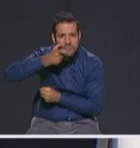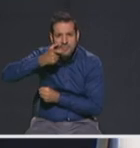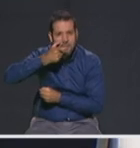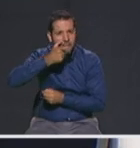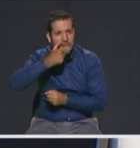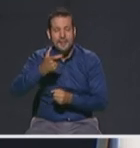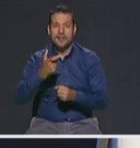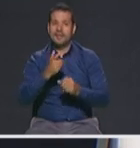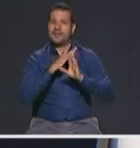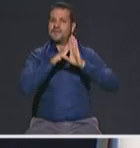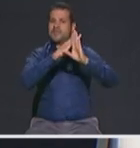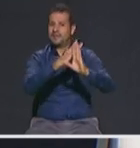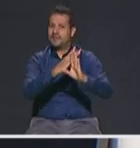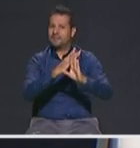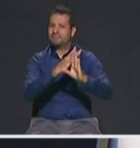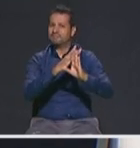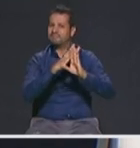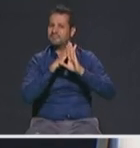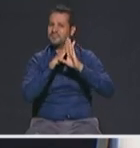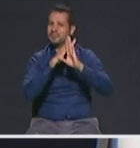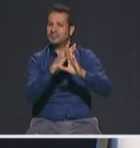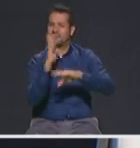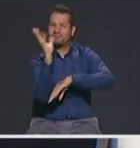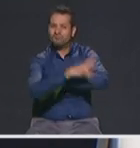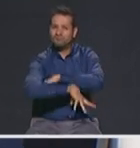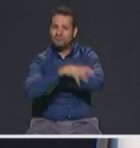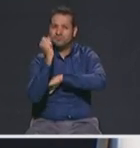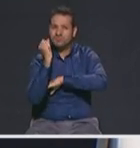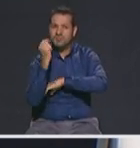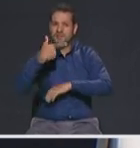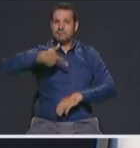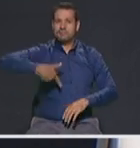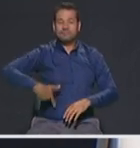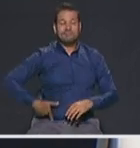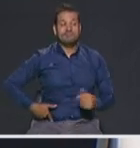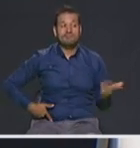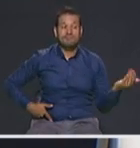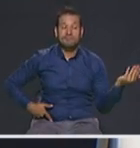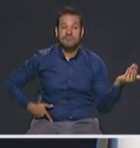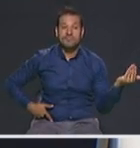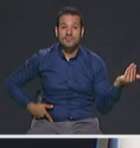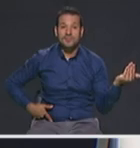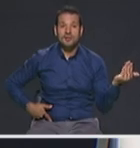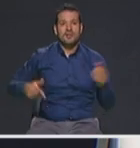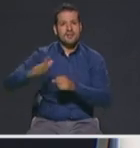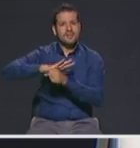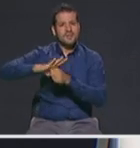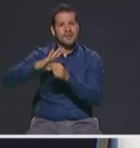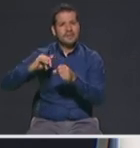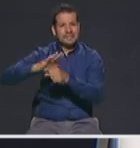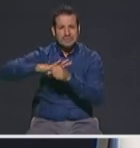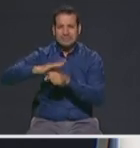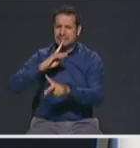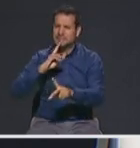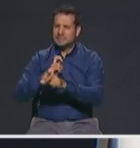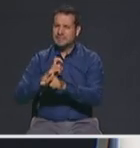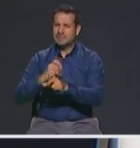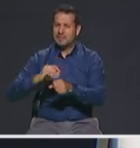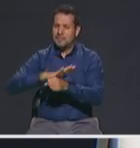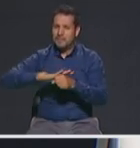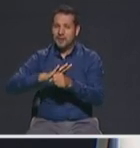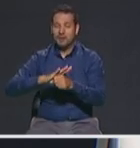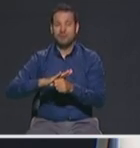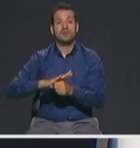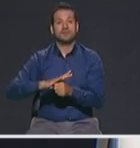los altos casos de hurto y de fleteo que se están presentando en ese barrio en tercer lugar el centro de la ciudad